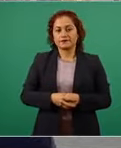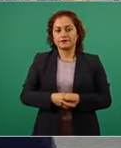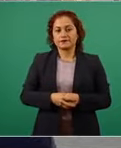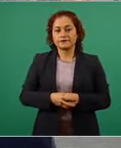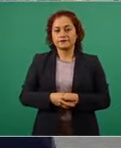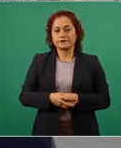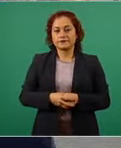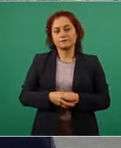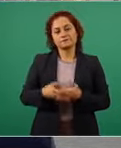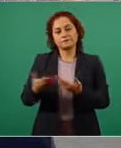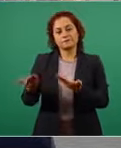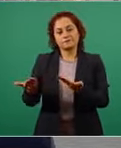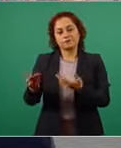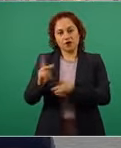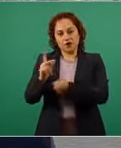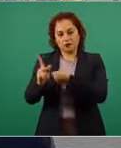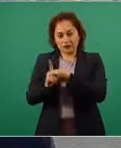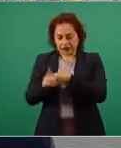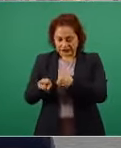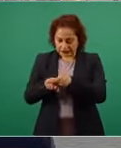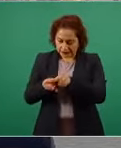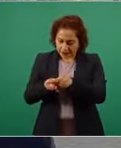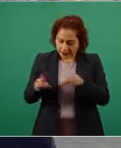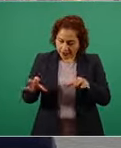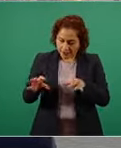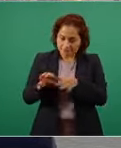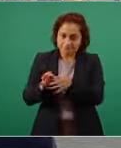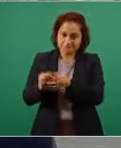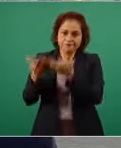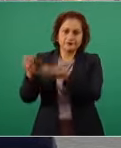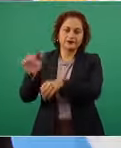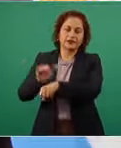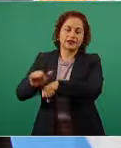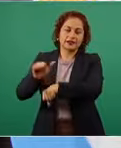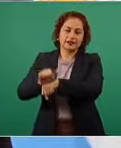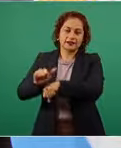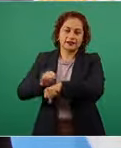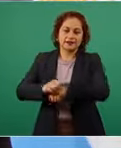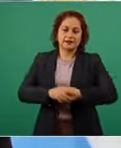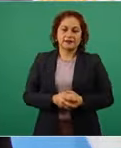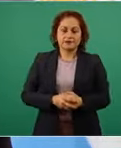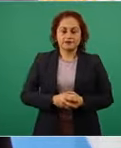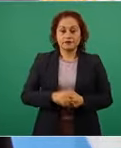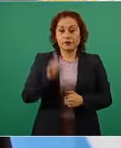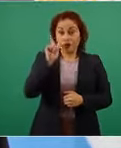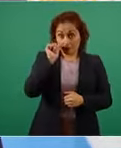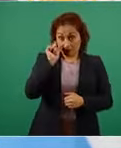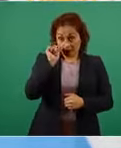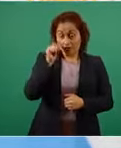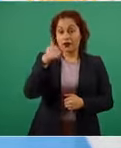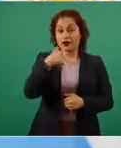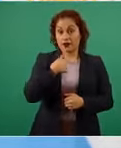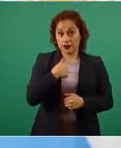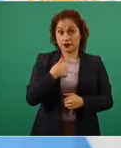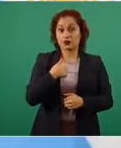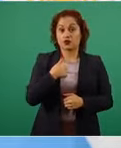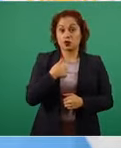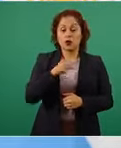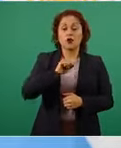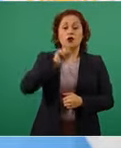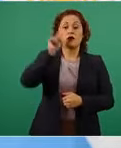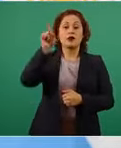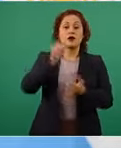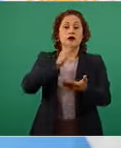hermano Argentina mañana voy a hablar de eso en iguala